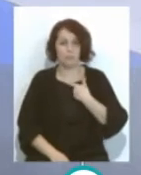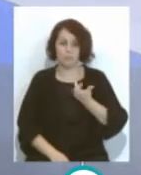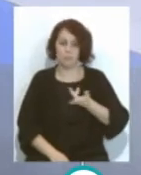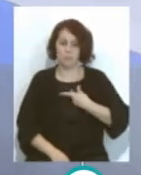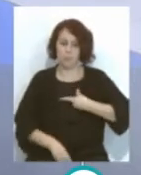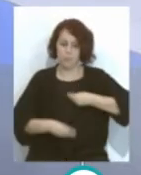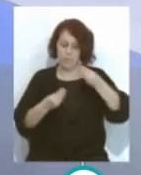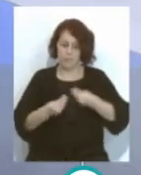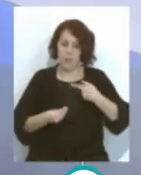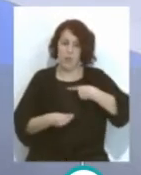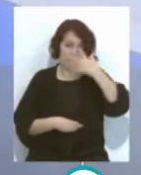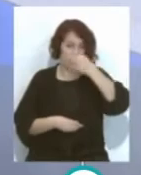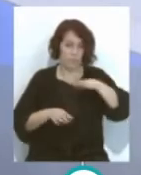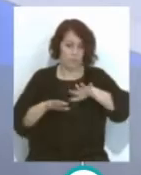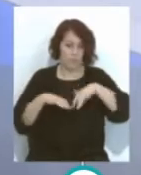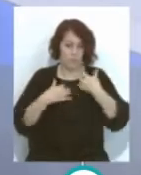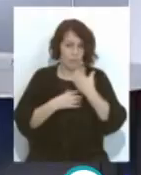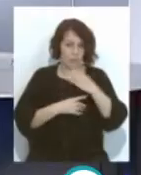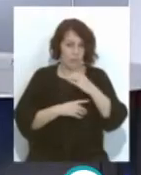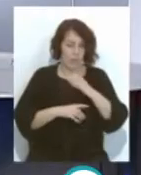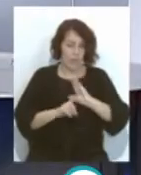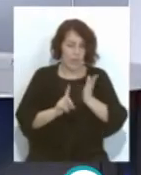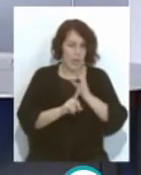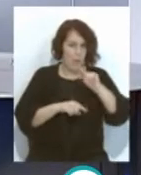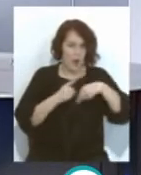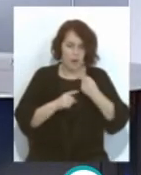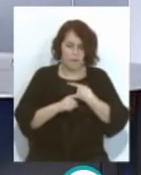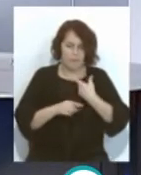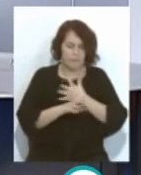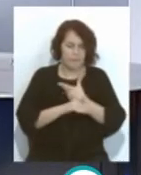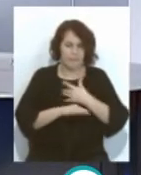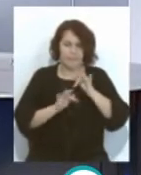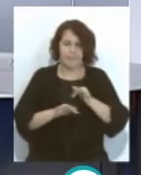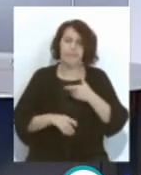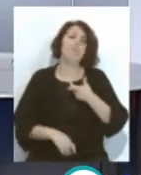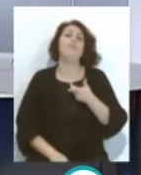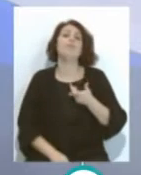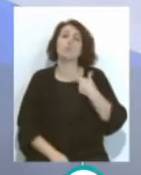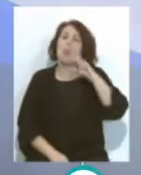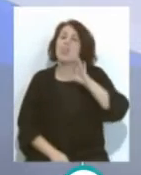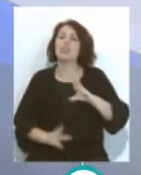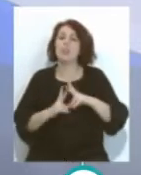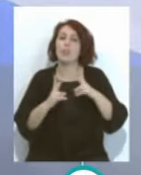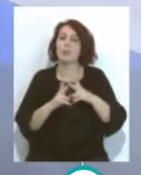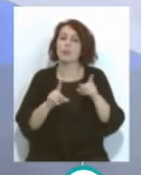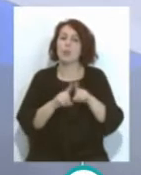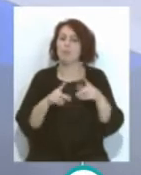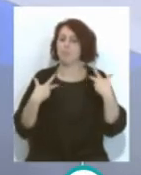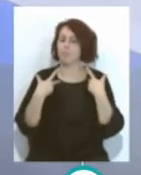ópticas Creo que se lesionó aquí en Carranza A partir de allá no jugó más Parece como si la Real Sociedad hubiera sufrido